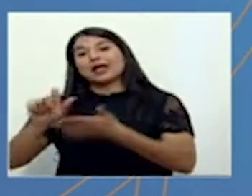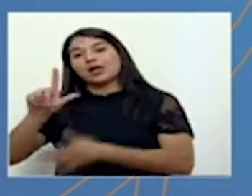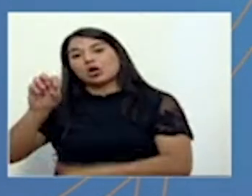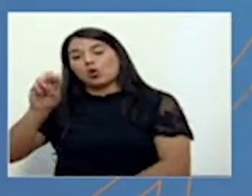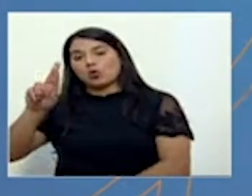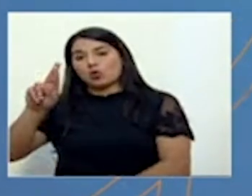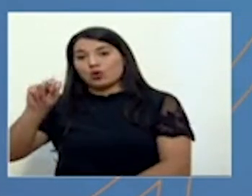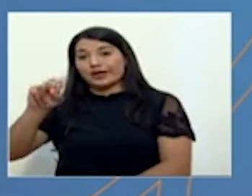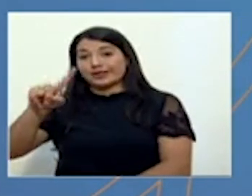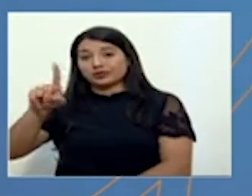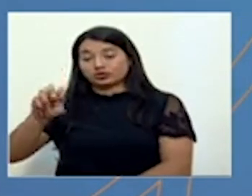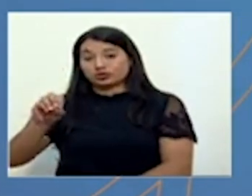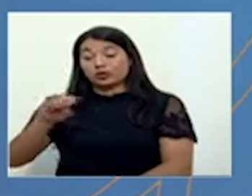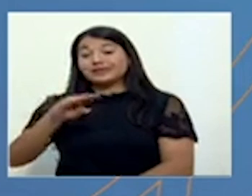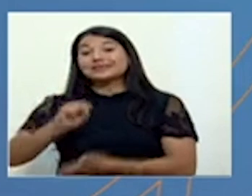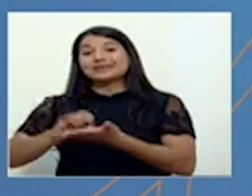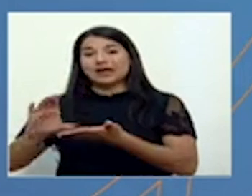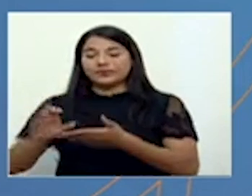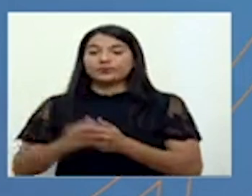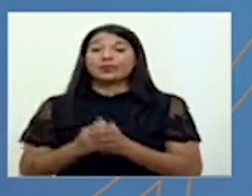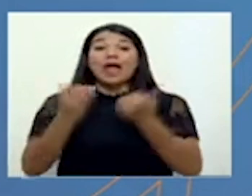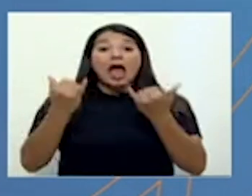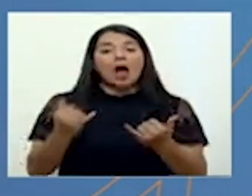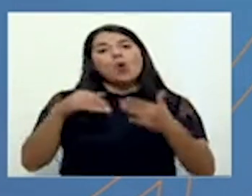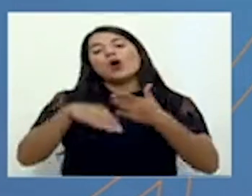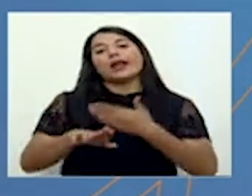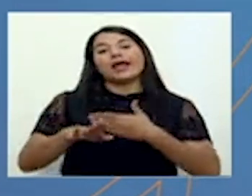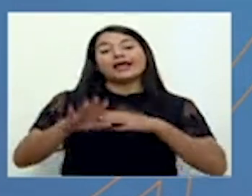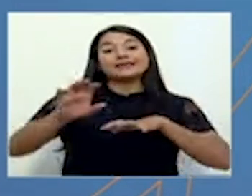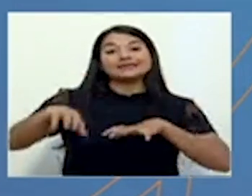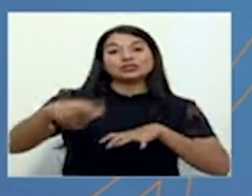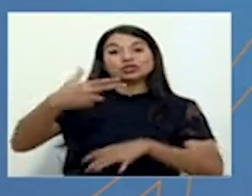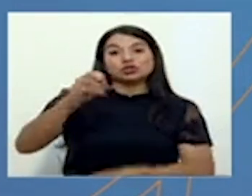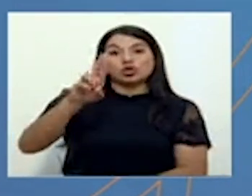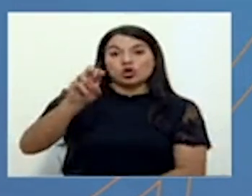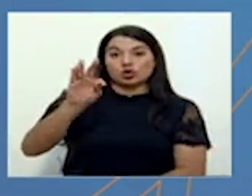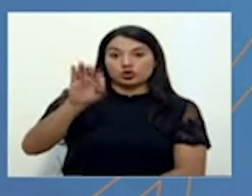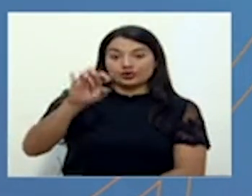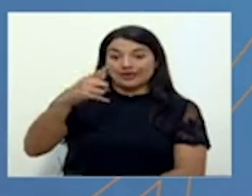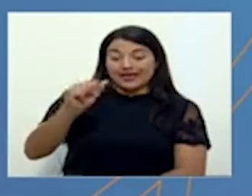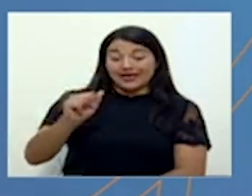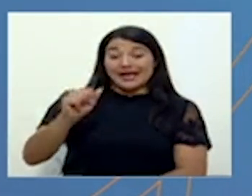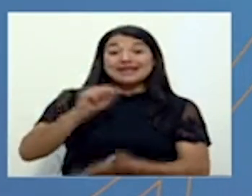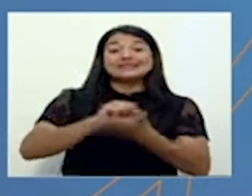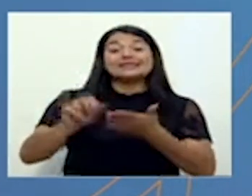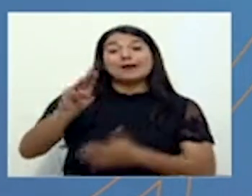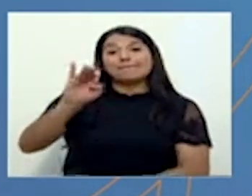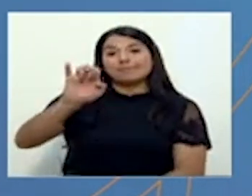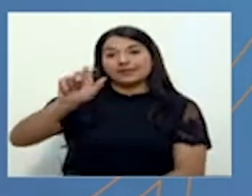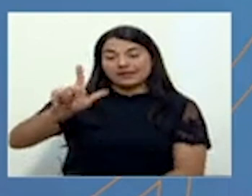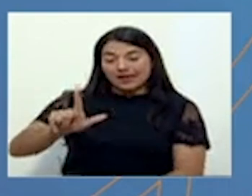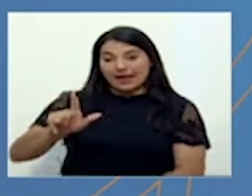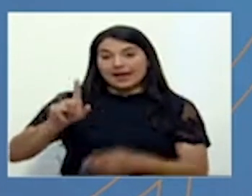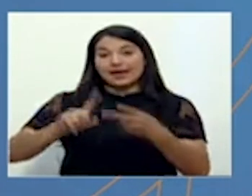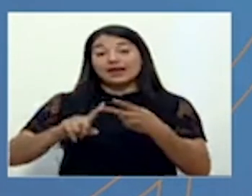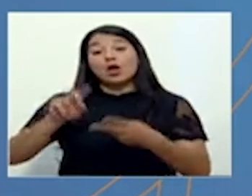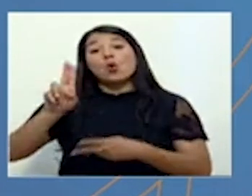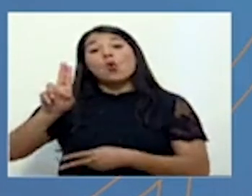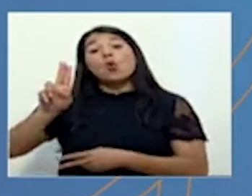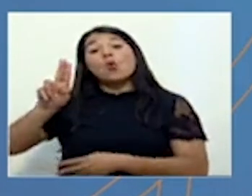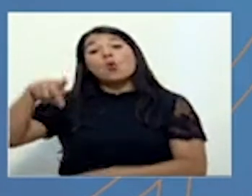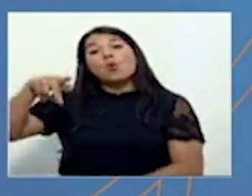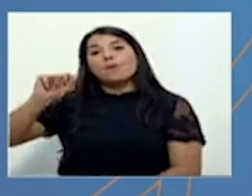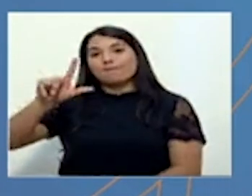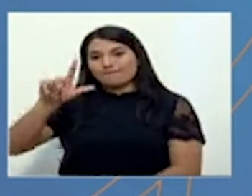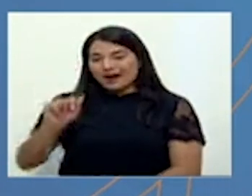Chorotega, tenemos en el cantón de Cañas, el distrito de San Miguel. En el cantón de Upala, Dos Ríos y